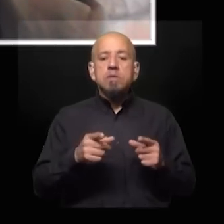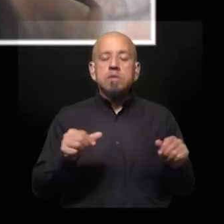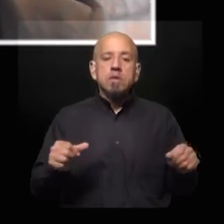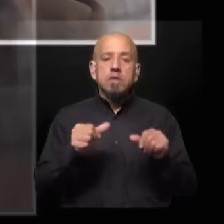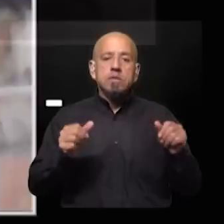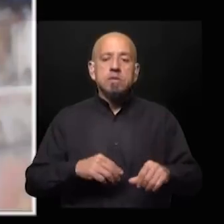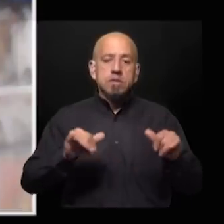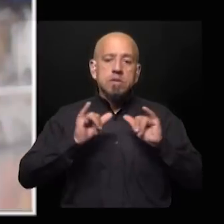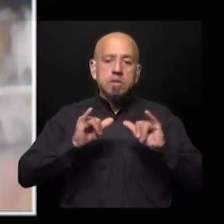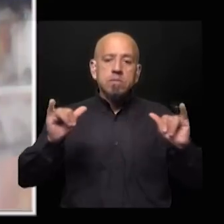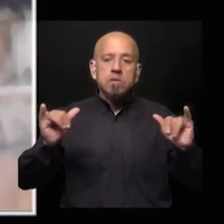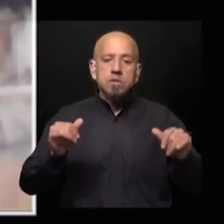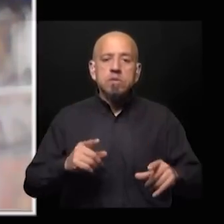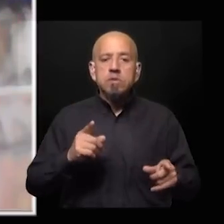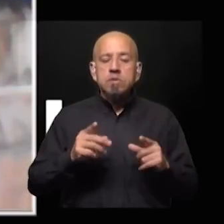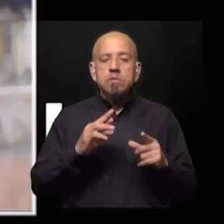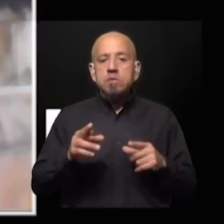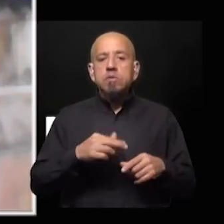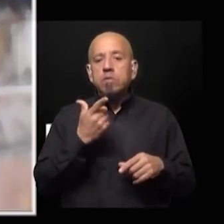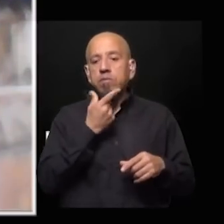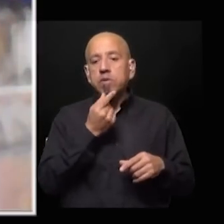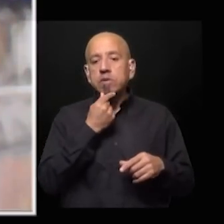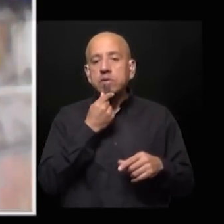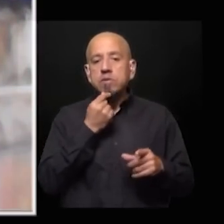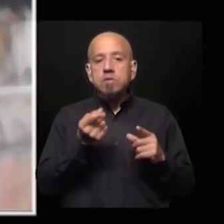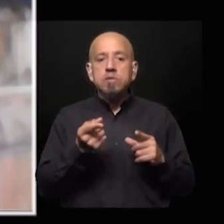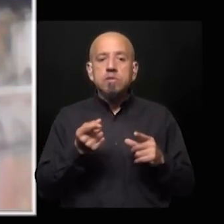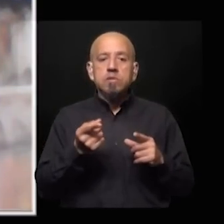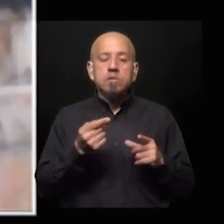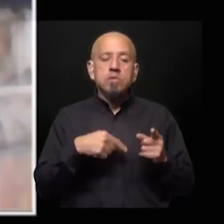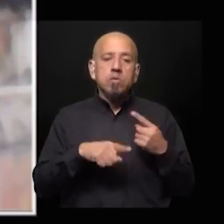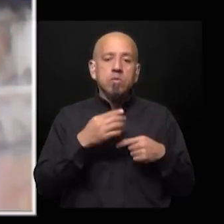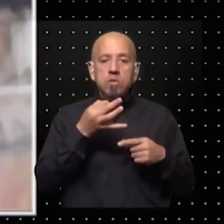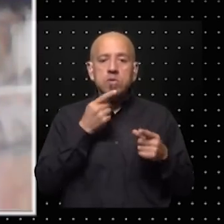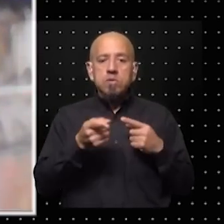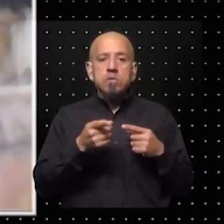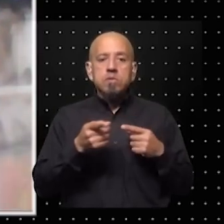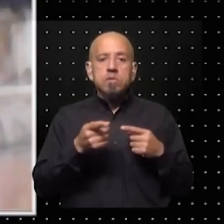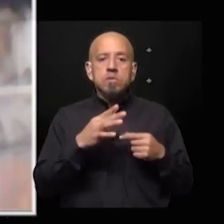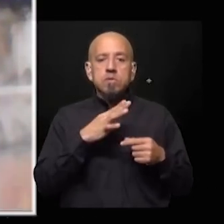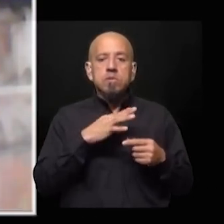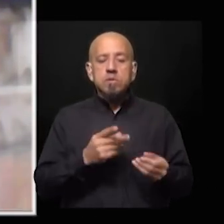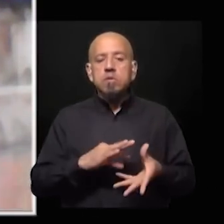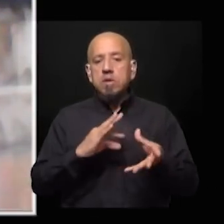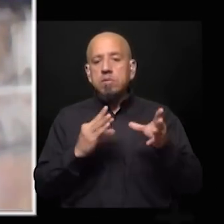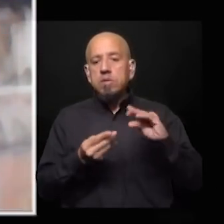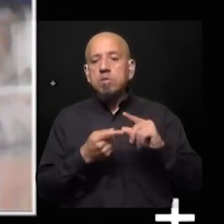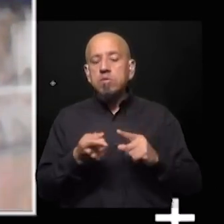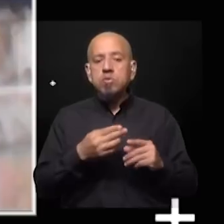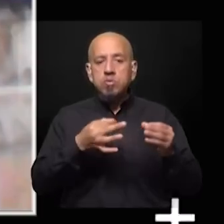sí es una respuesta bastante sencilla masa efectivamente como vos decís ha ido adaptando su discurso